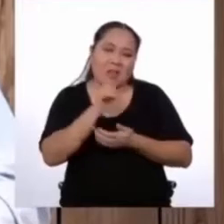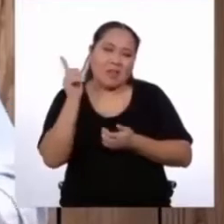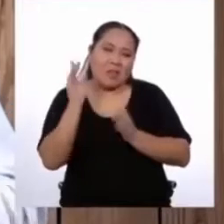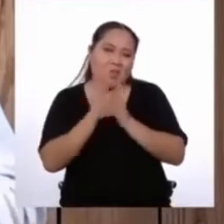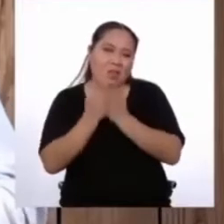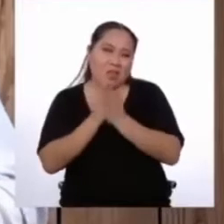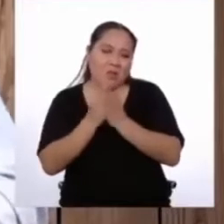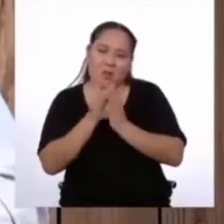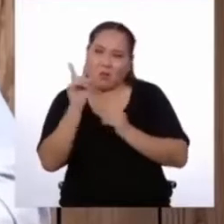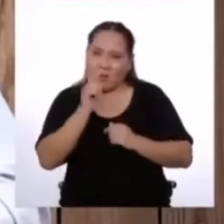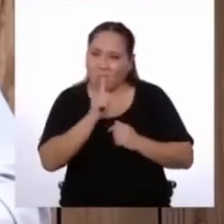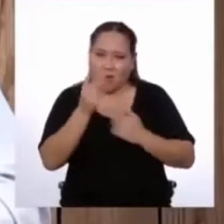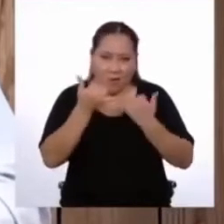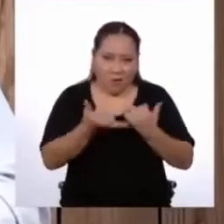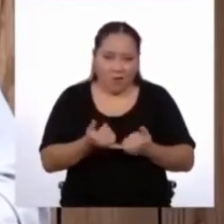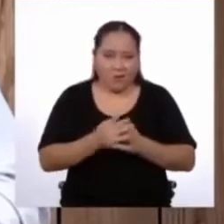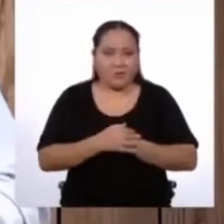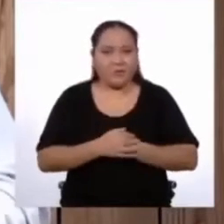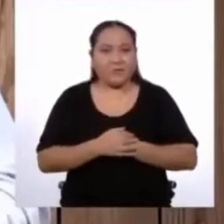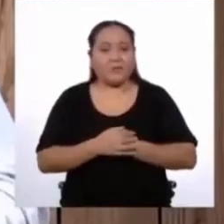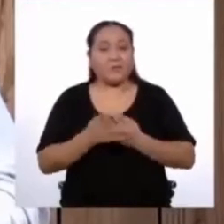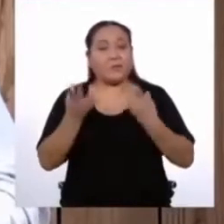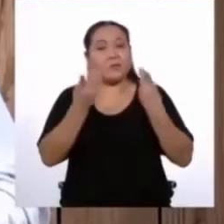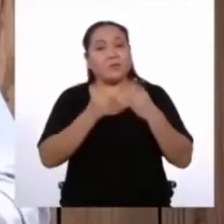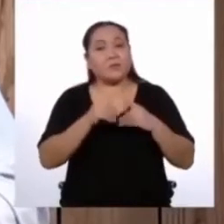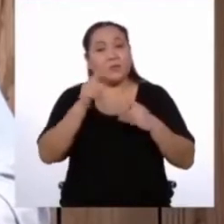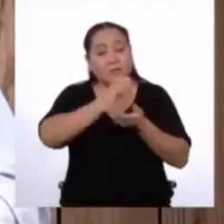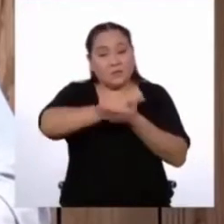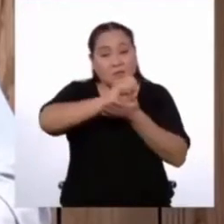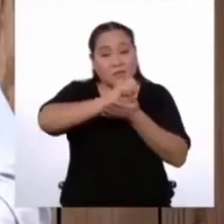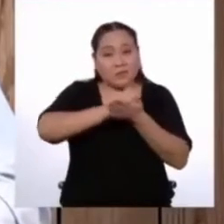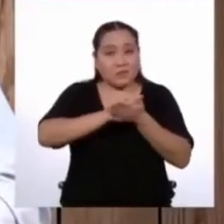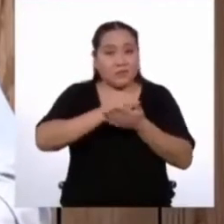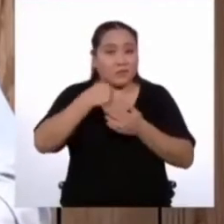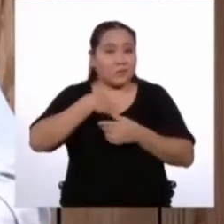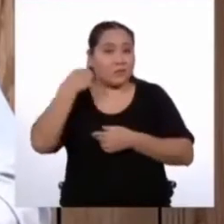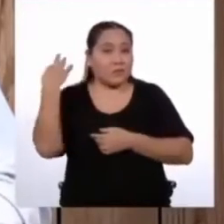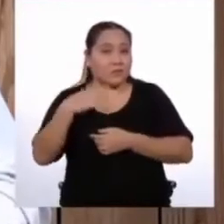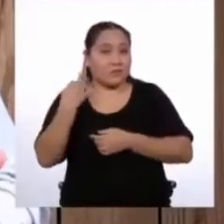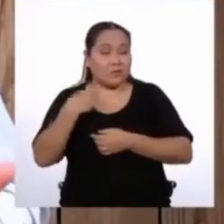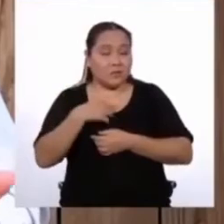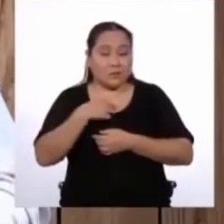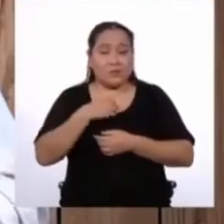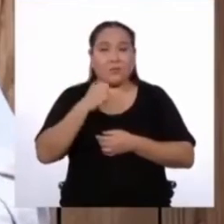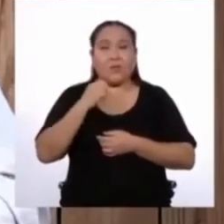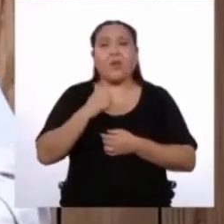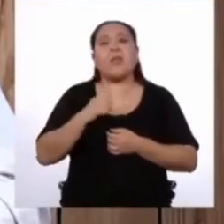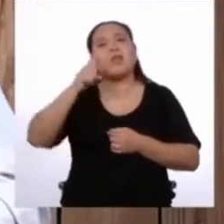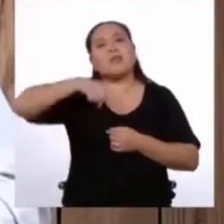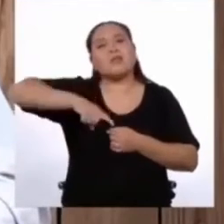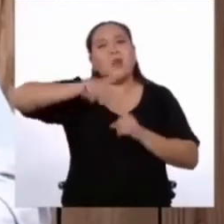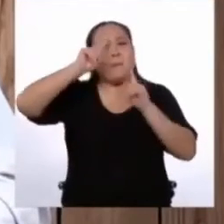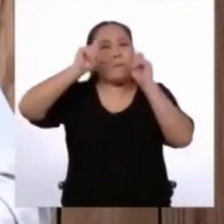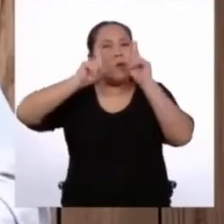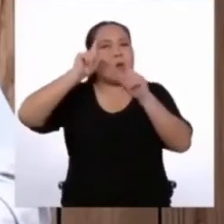Al menos no por ahora. Cuando de escribir se trata, yo siempre me hago una serie de preguntas que me van a ayudar a escribir